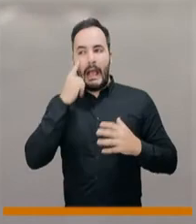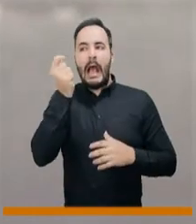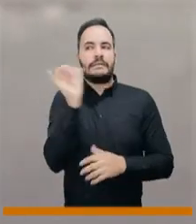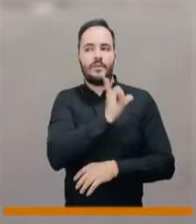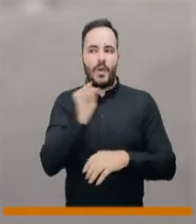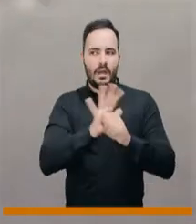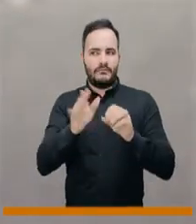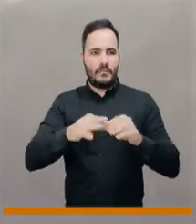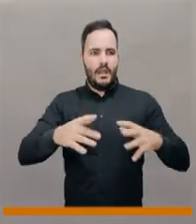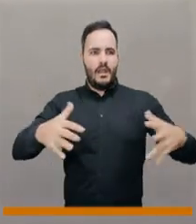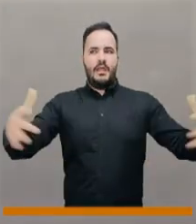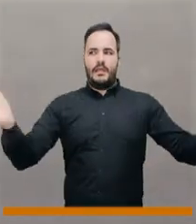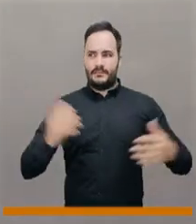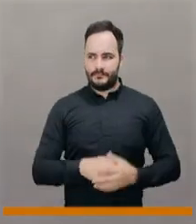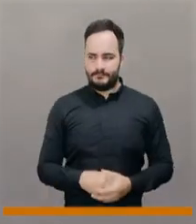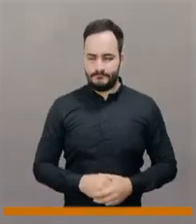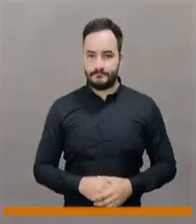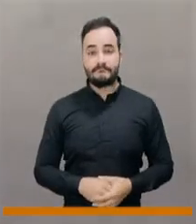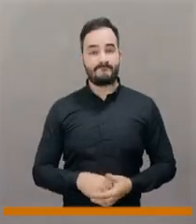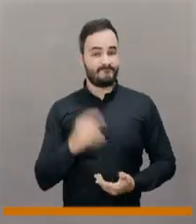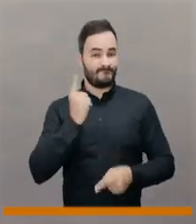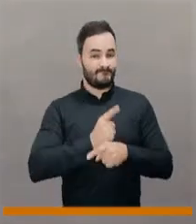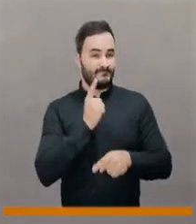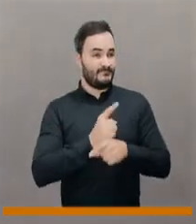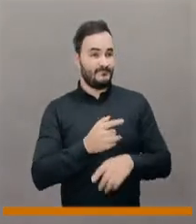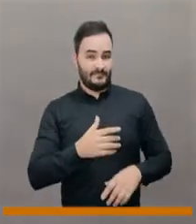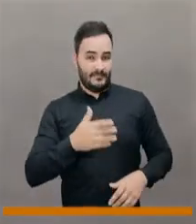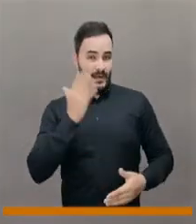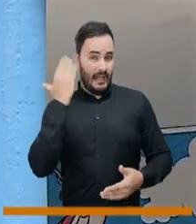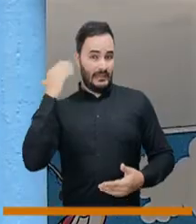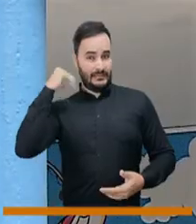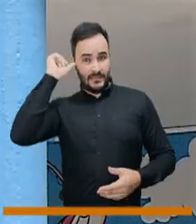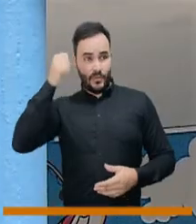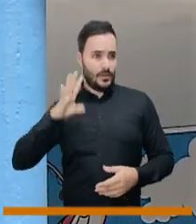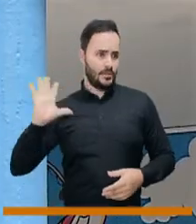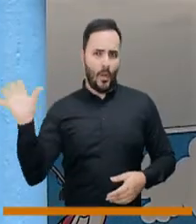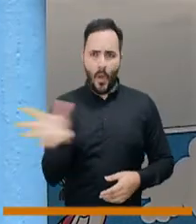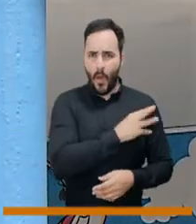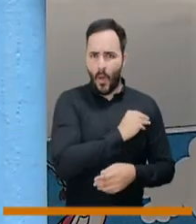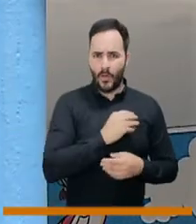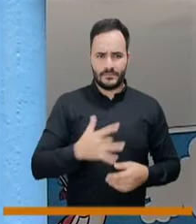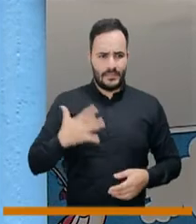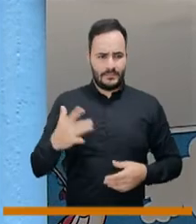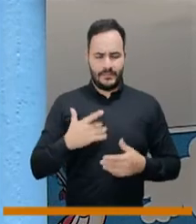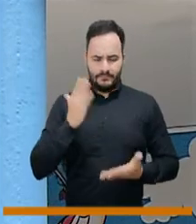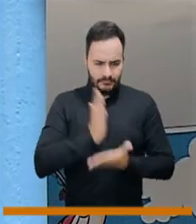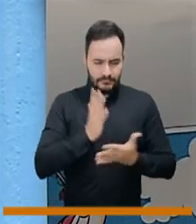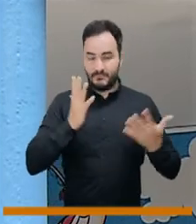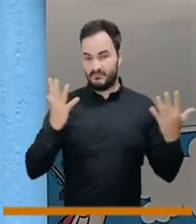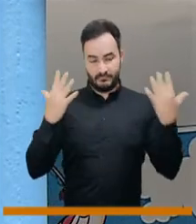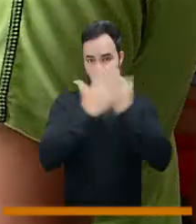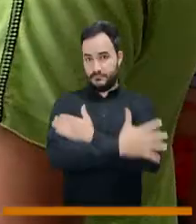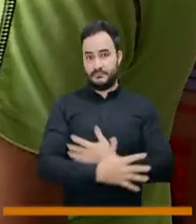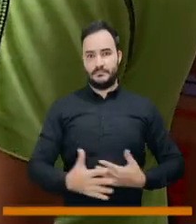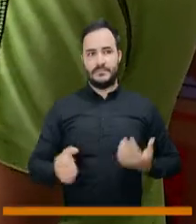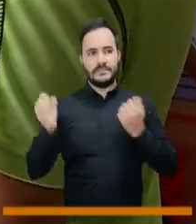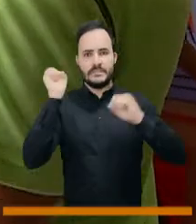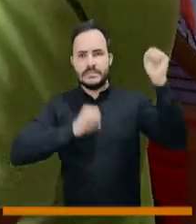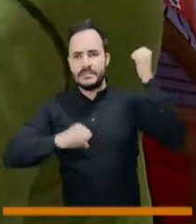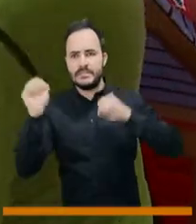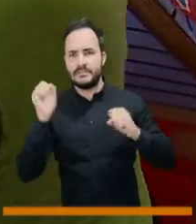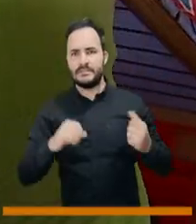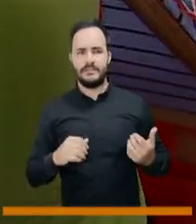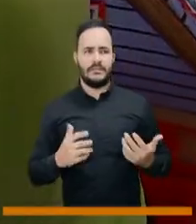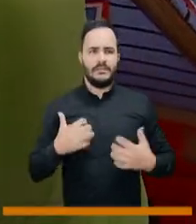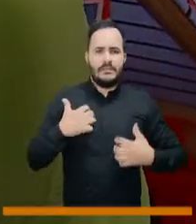tema de salud mental. ¿Qué fue lo que ocurrió a todos sin excepción? Que teníamos miedo, que teníamos ansiedad, que perdimos el empleo, que